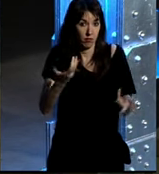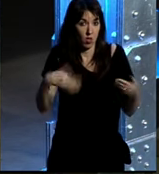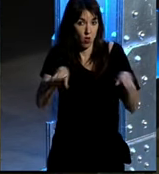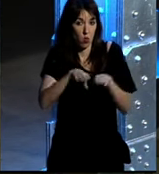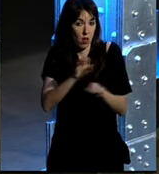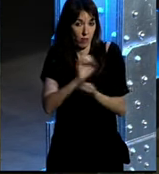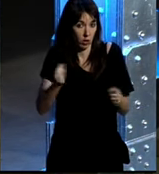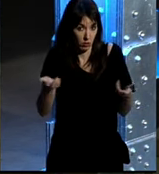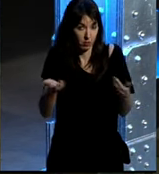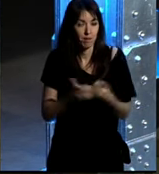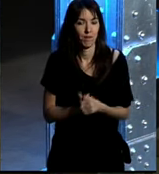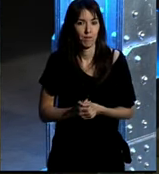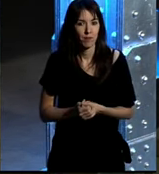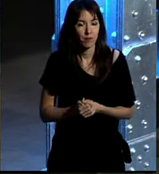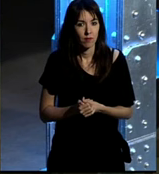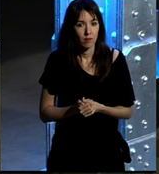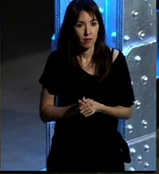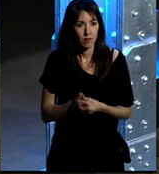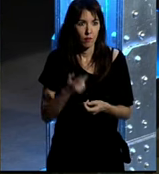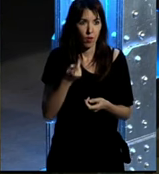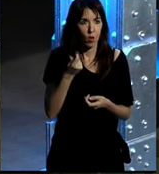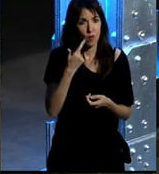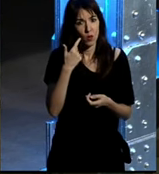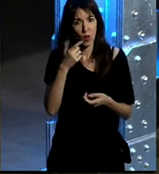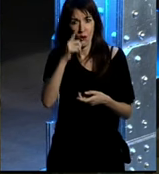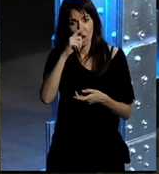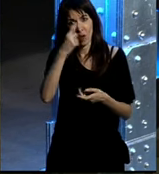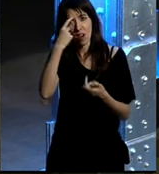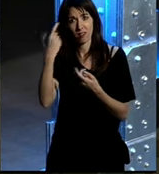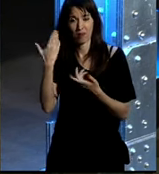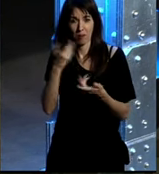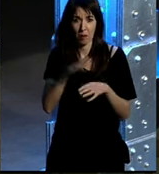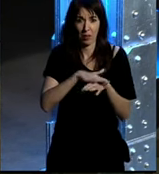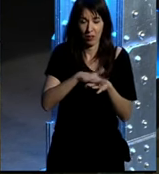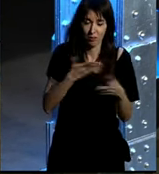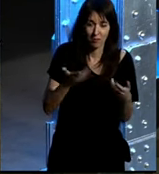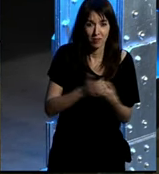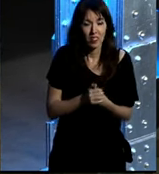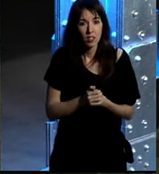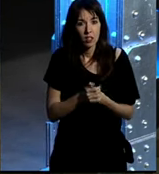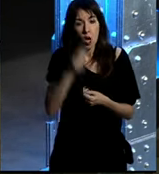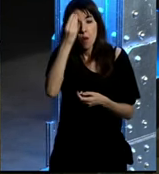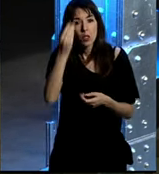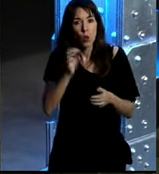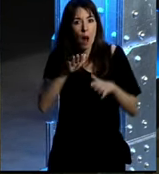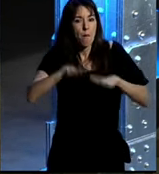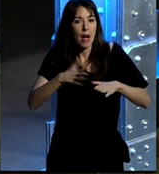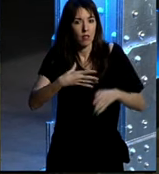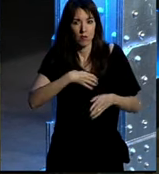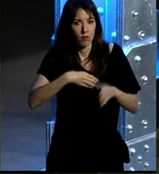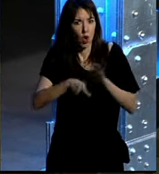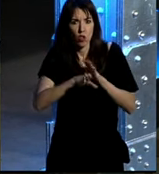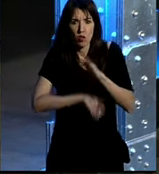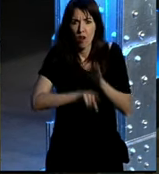igualar la cosa o me he puesto mesiánico perdón yo creo personalmente creo que es imparable o sea en